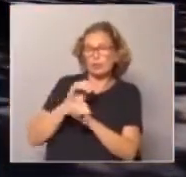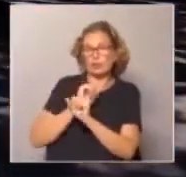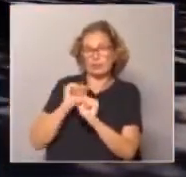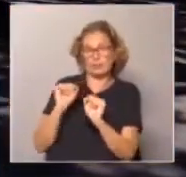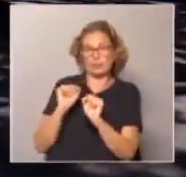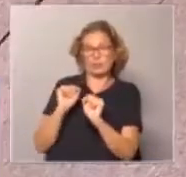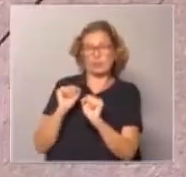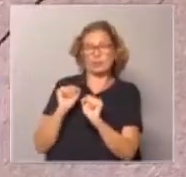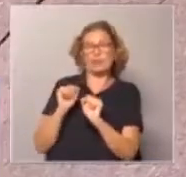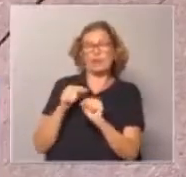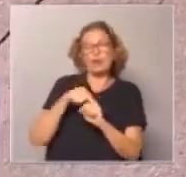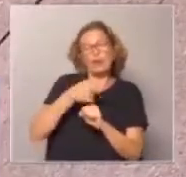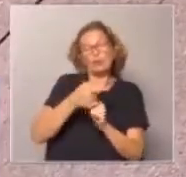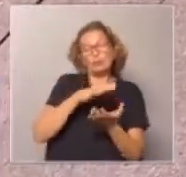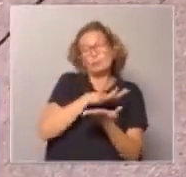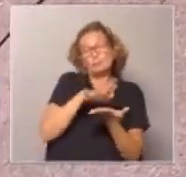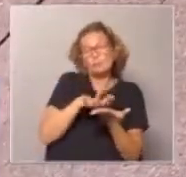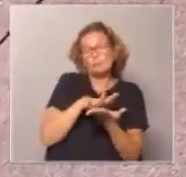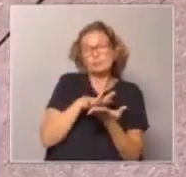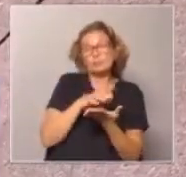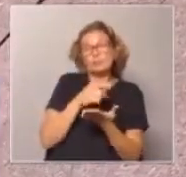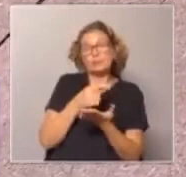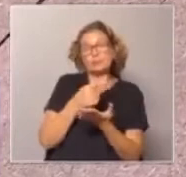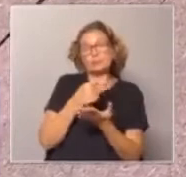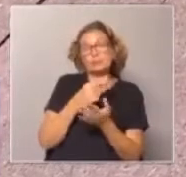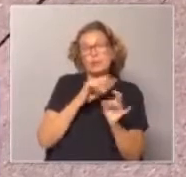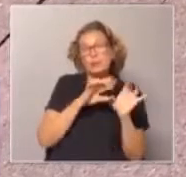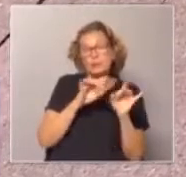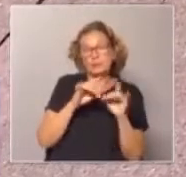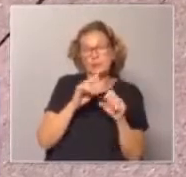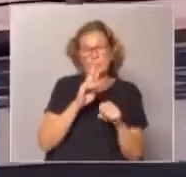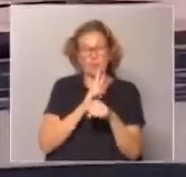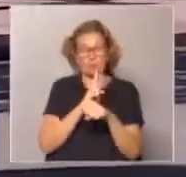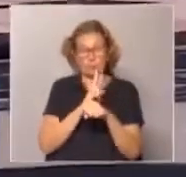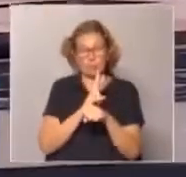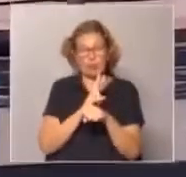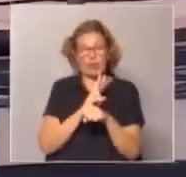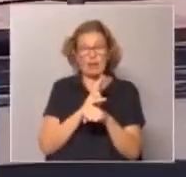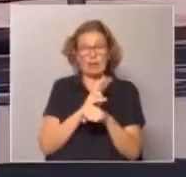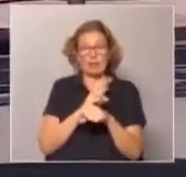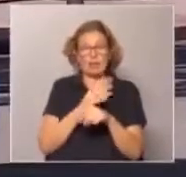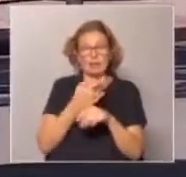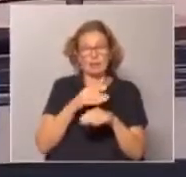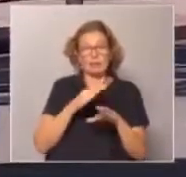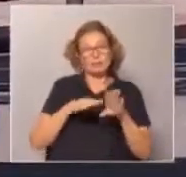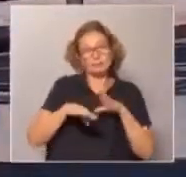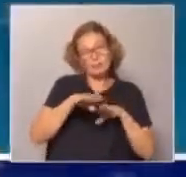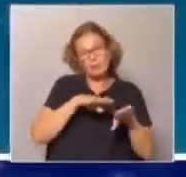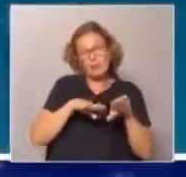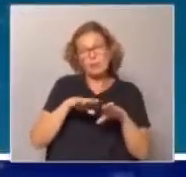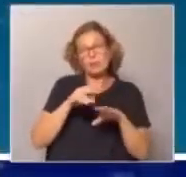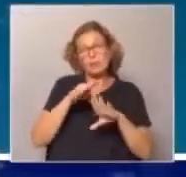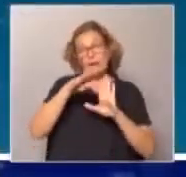posible. Y después tenemos otro escenario que es cuando la pandemia está más controlada y hay más movilidad y ahí las